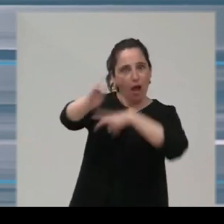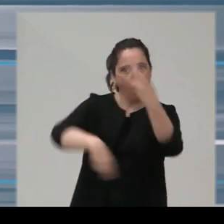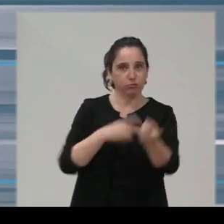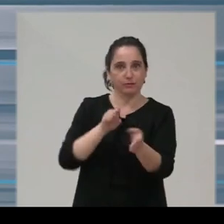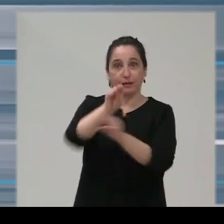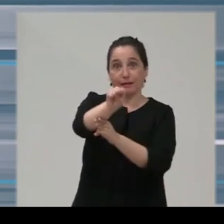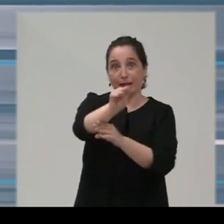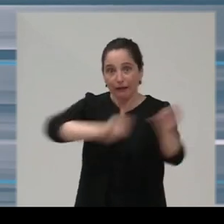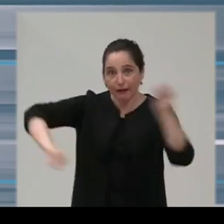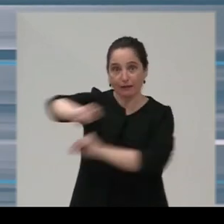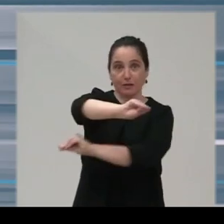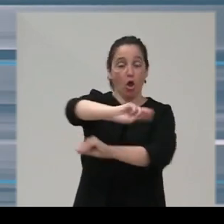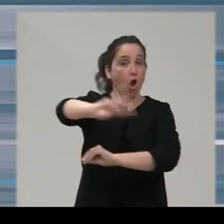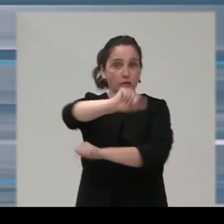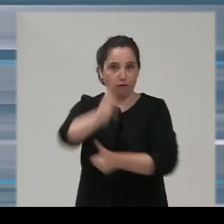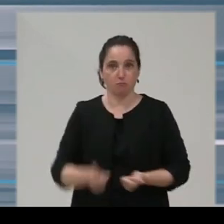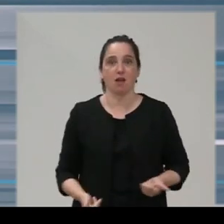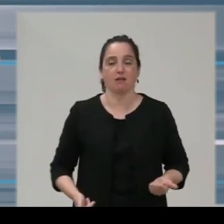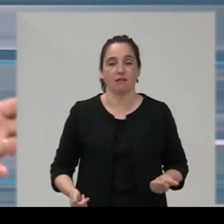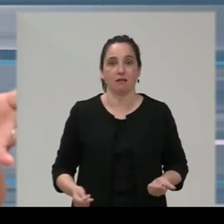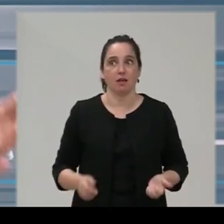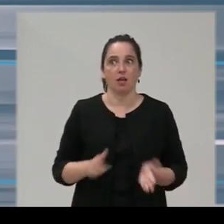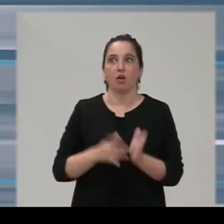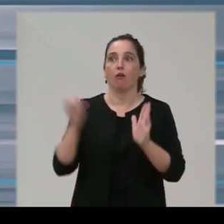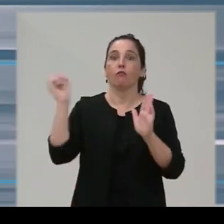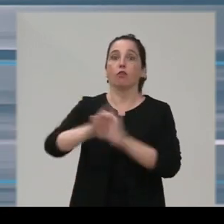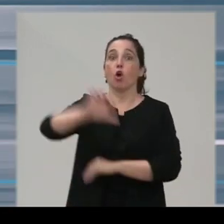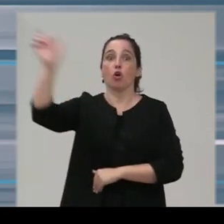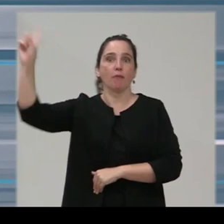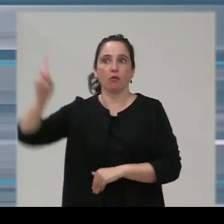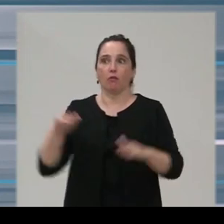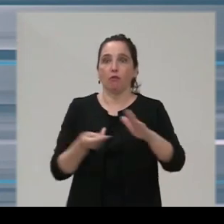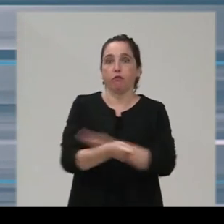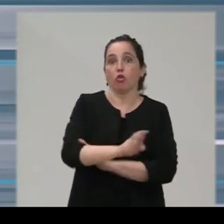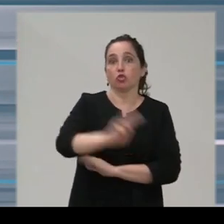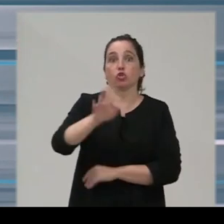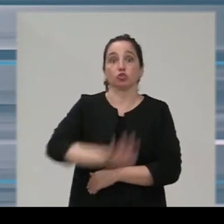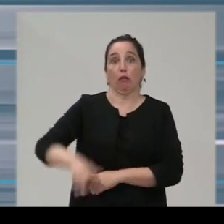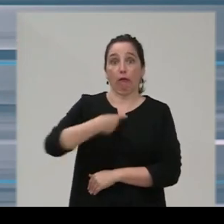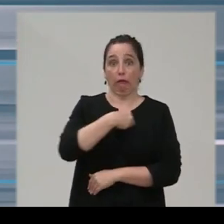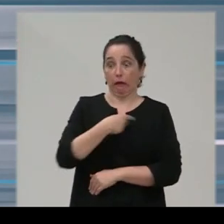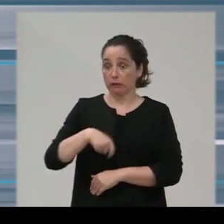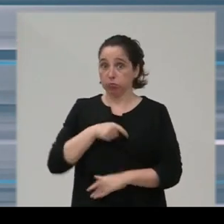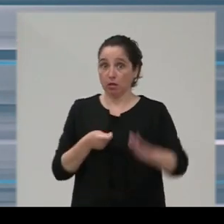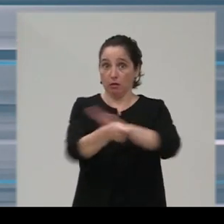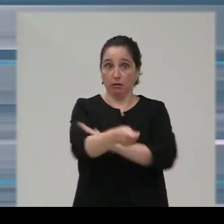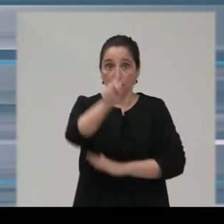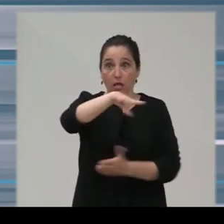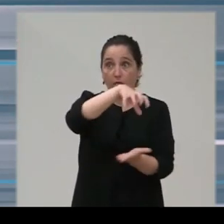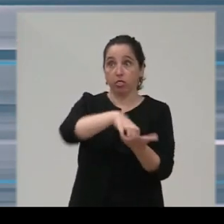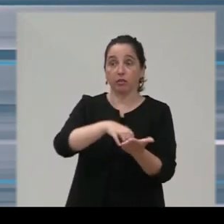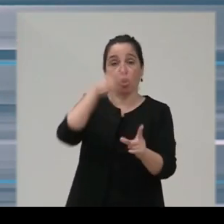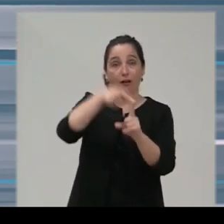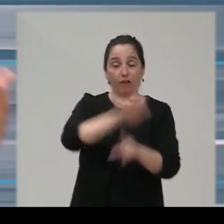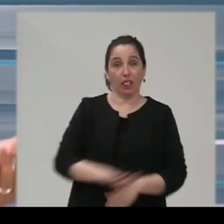financiación estatal o procedente del gobierno central no serían fondos europeos serían otros tipos de fondos nacionales que hay para los centros de